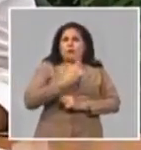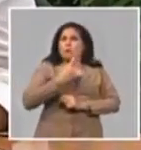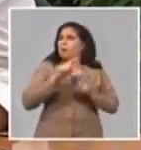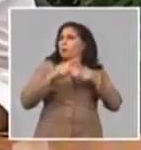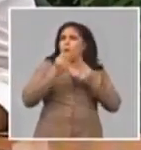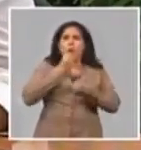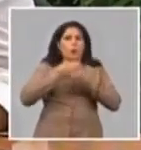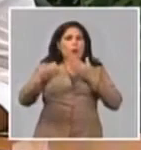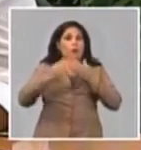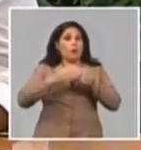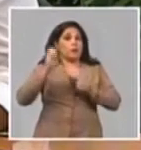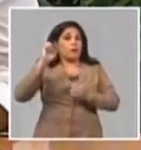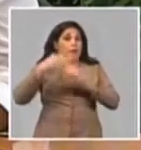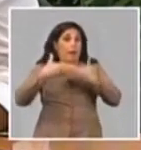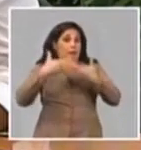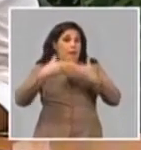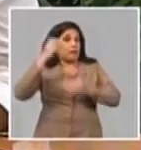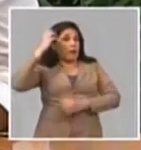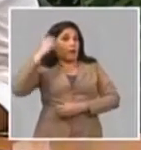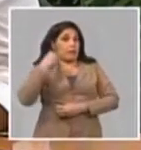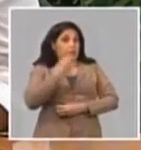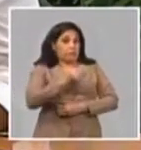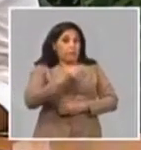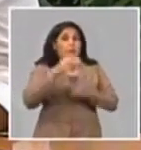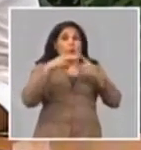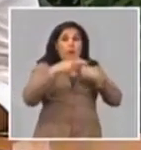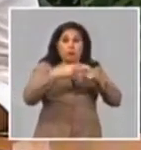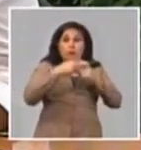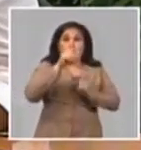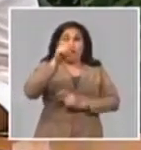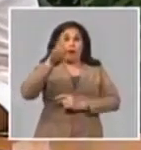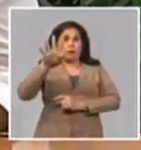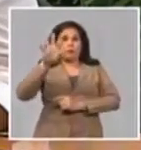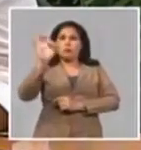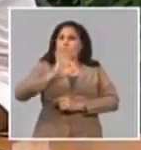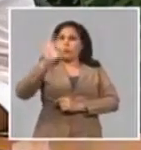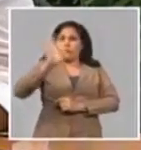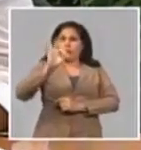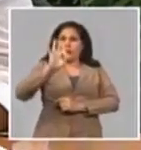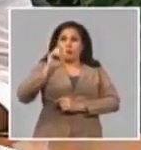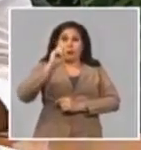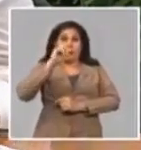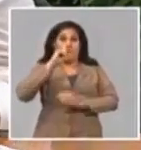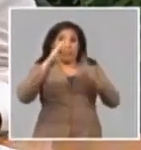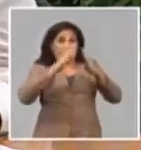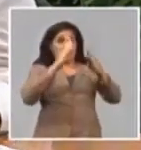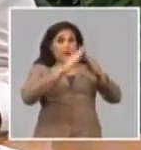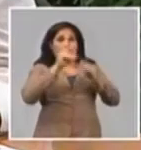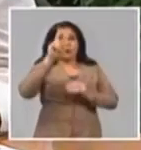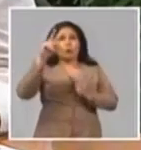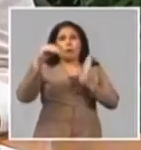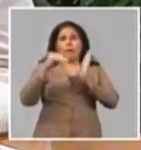por la vía estatal se cumplió al 14%, se terminaron 2